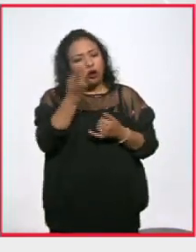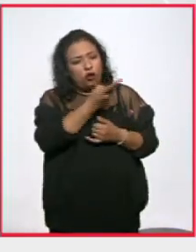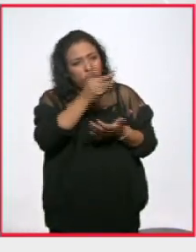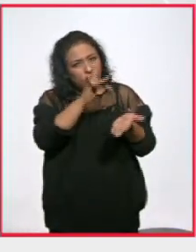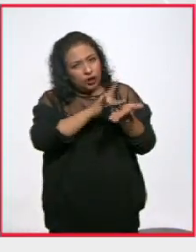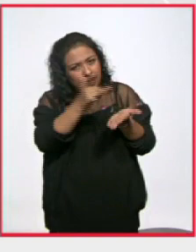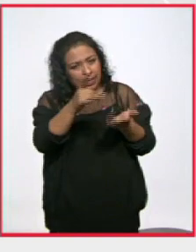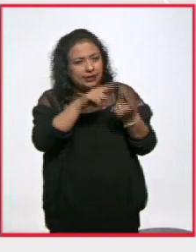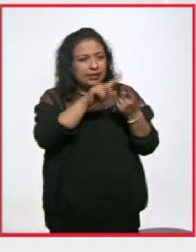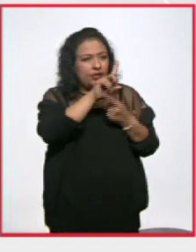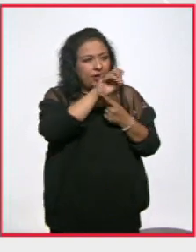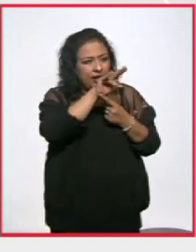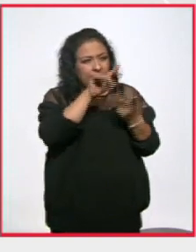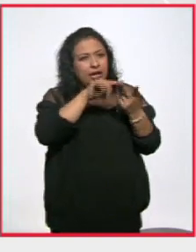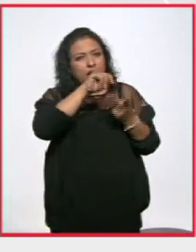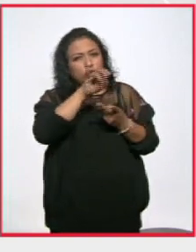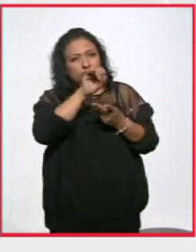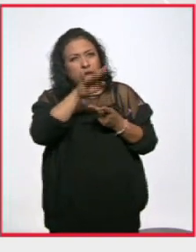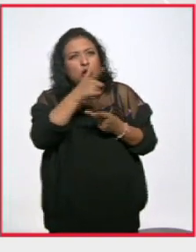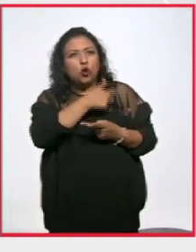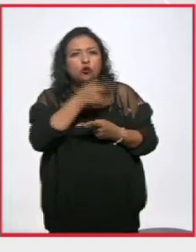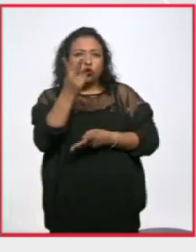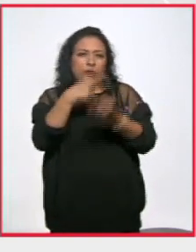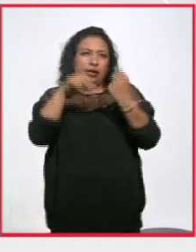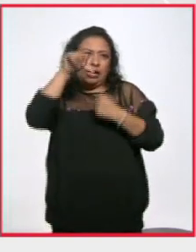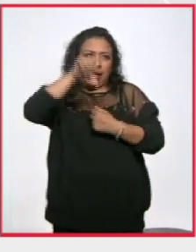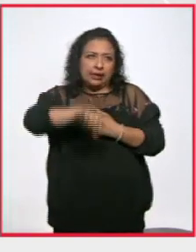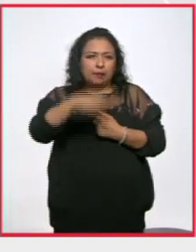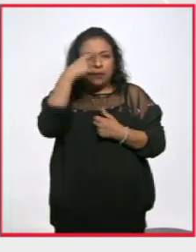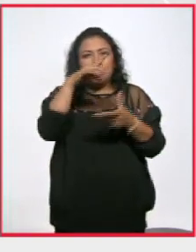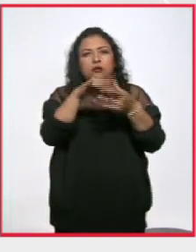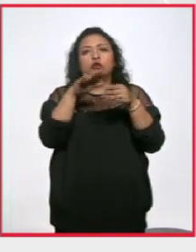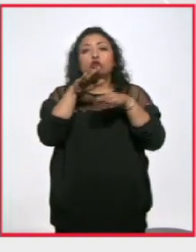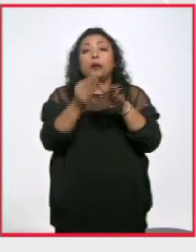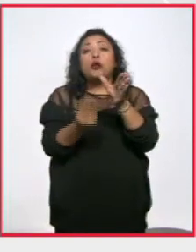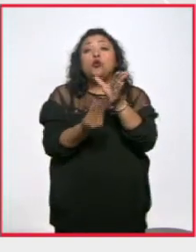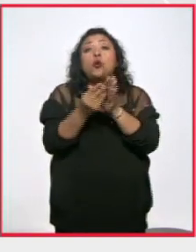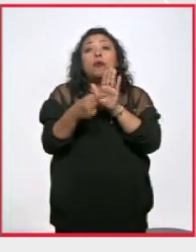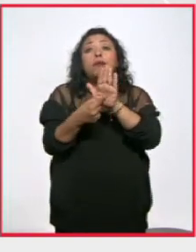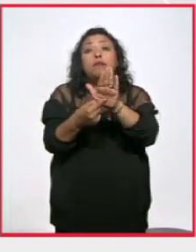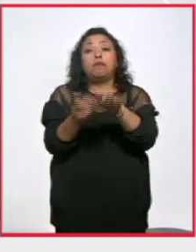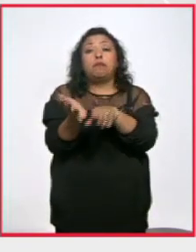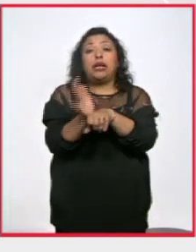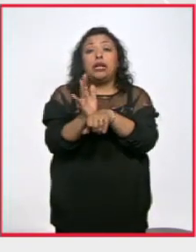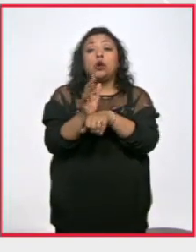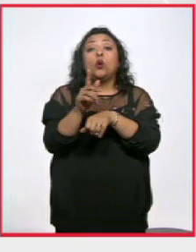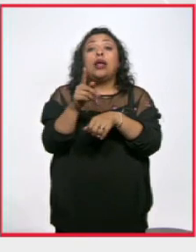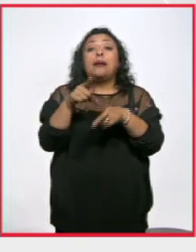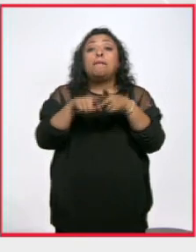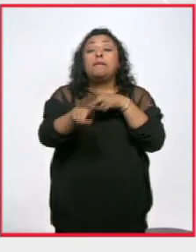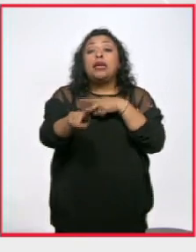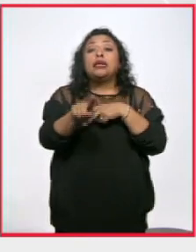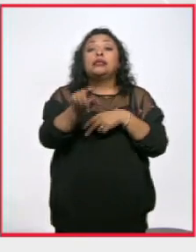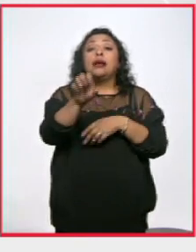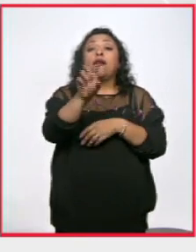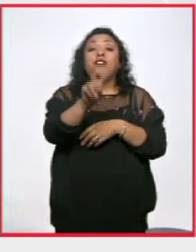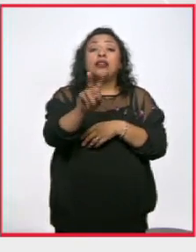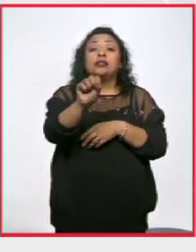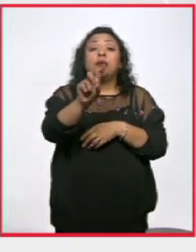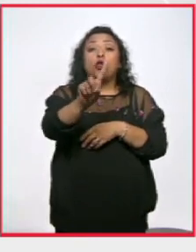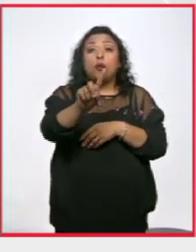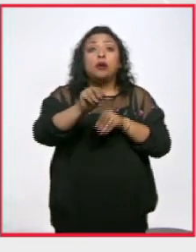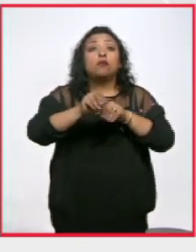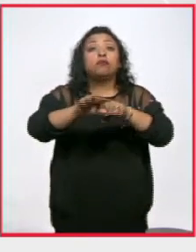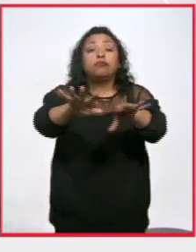muchísimas gracias Daniel un placer estar que estuvieran aquí con nosotros para hablar del estreno de esta película que llega este fin de semana a la cartelera